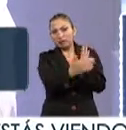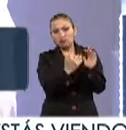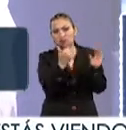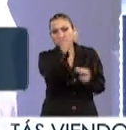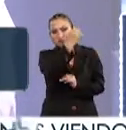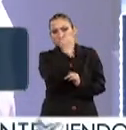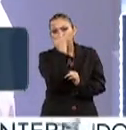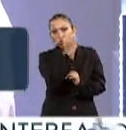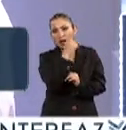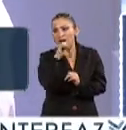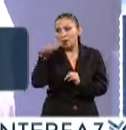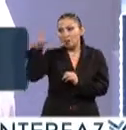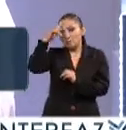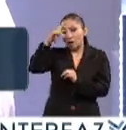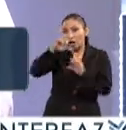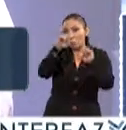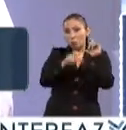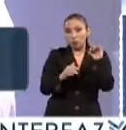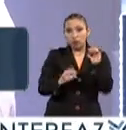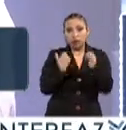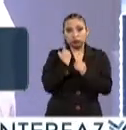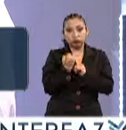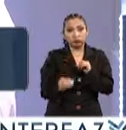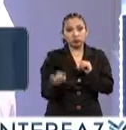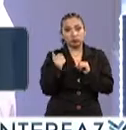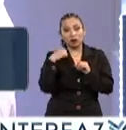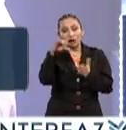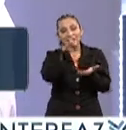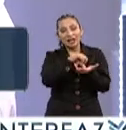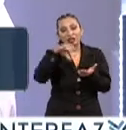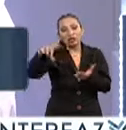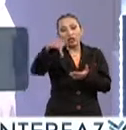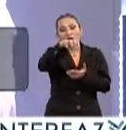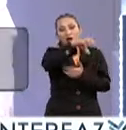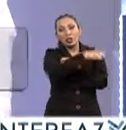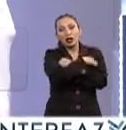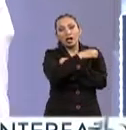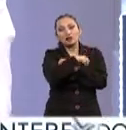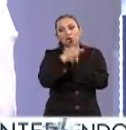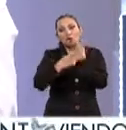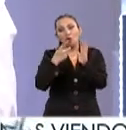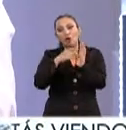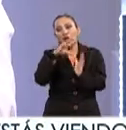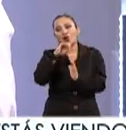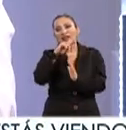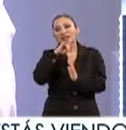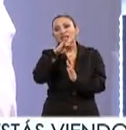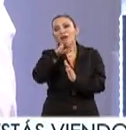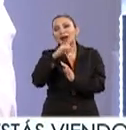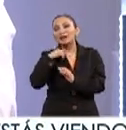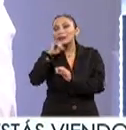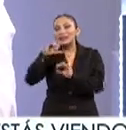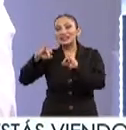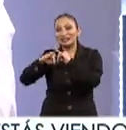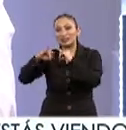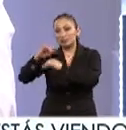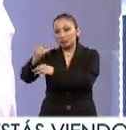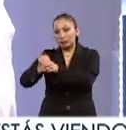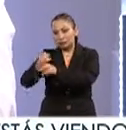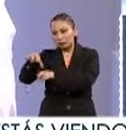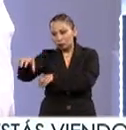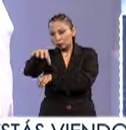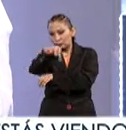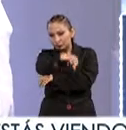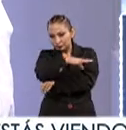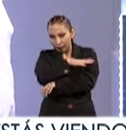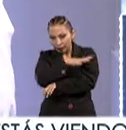la presencia a nivel nacional a través de los centros de educación continua y los institutos de investigaciones. En